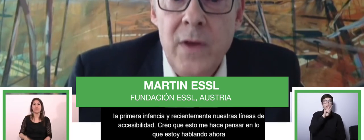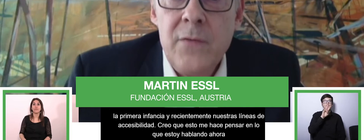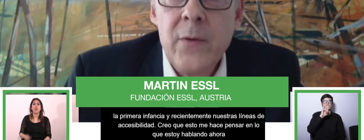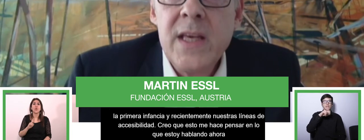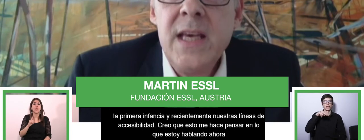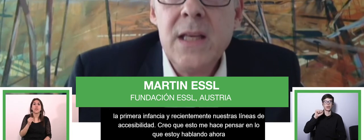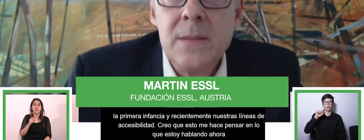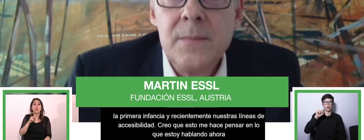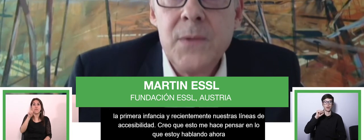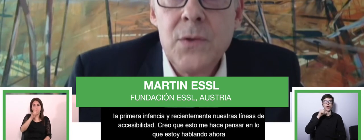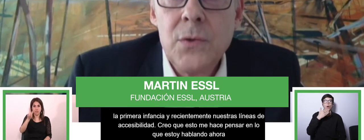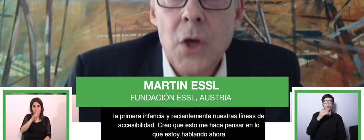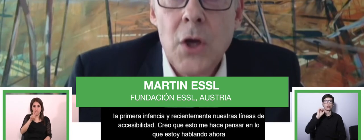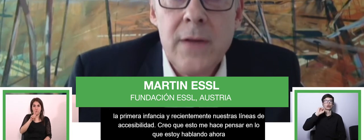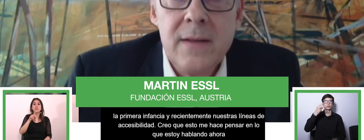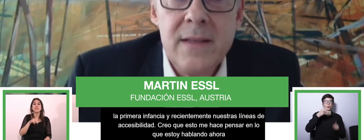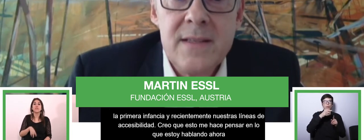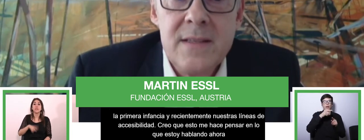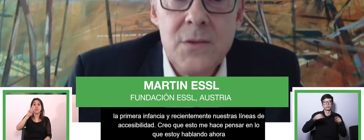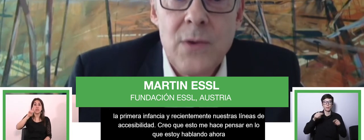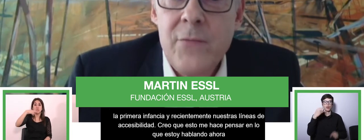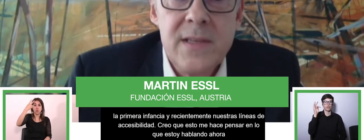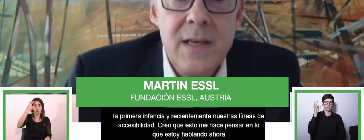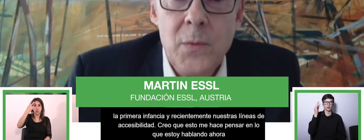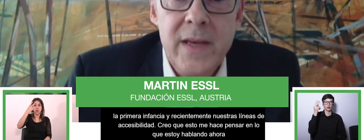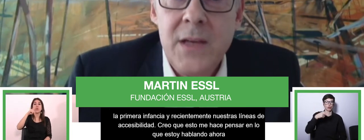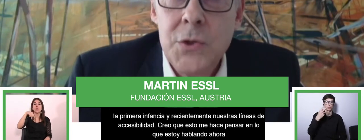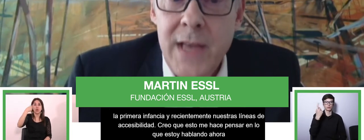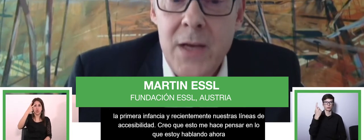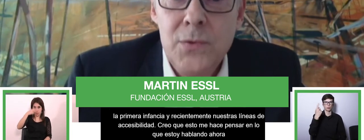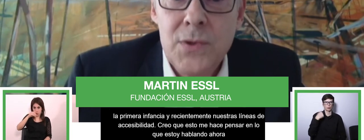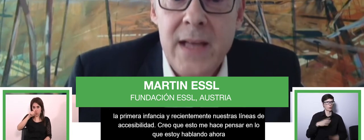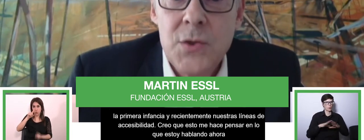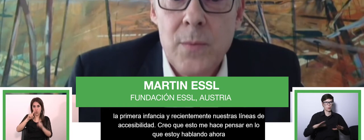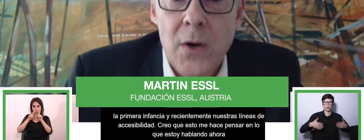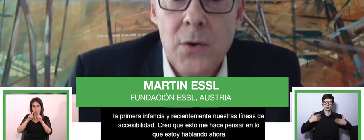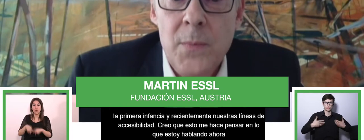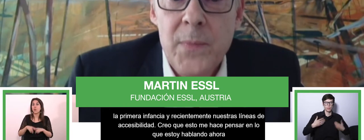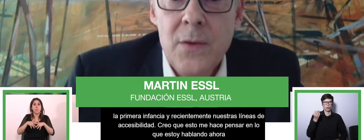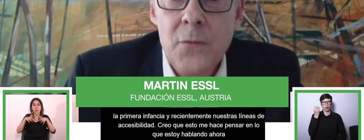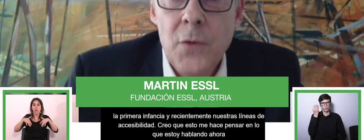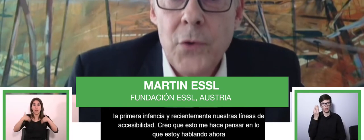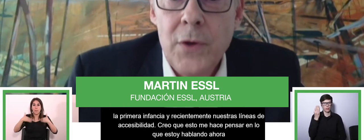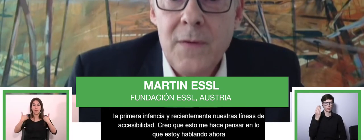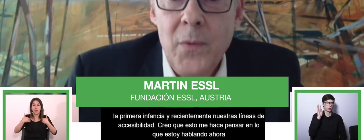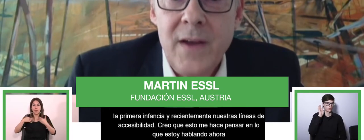2021. Estamos muy entusiasmados de aprender y escuchar de todo lo que podamos